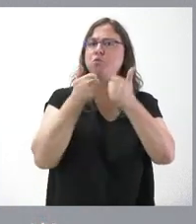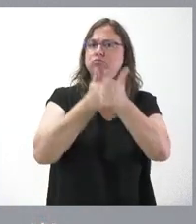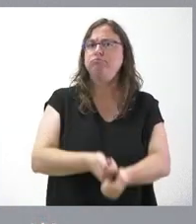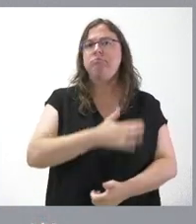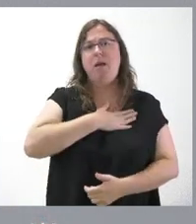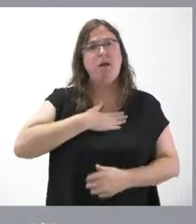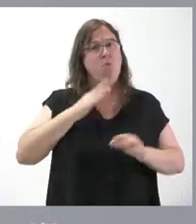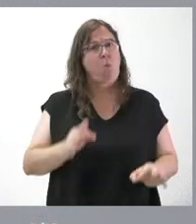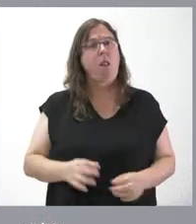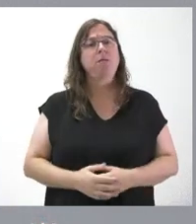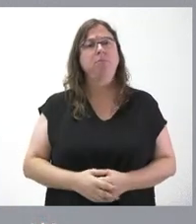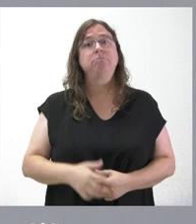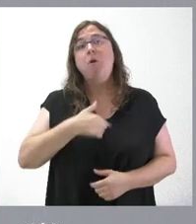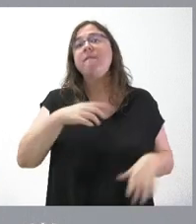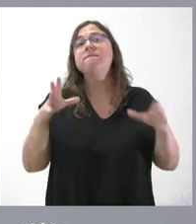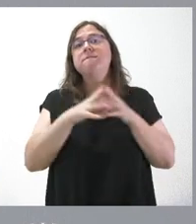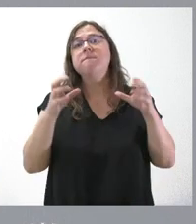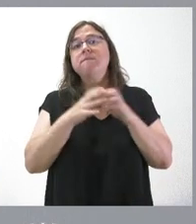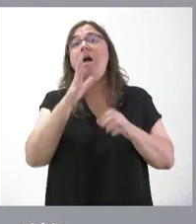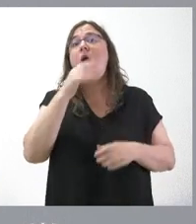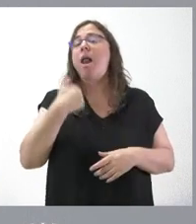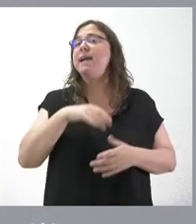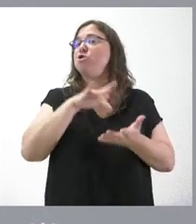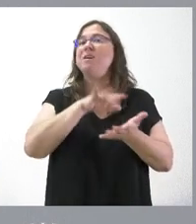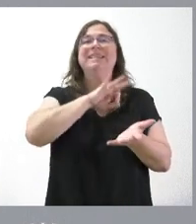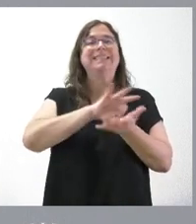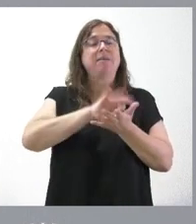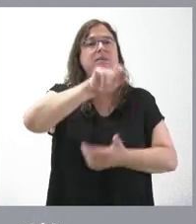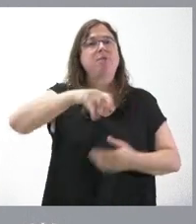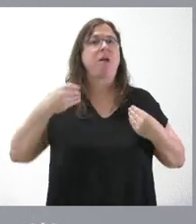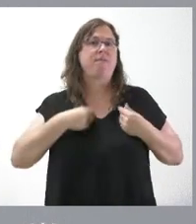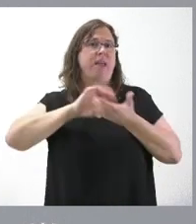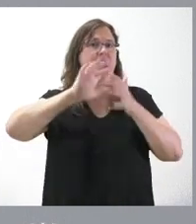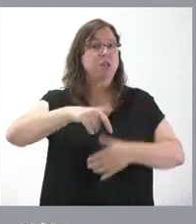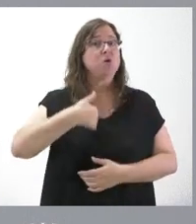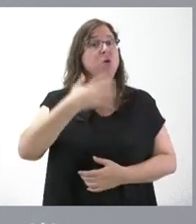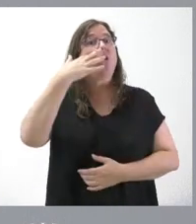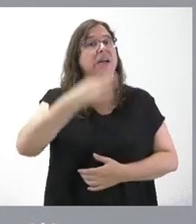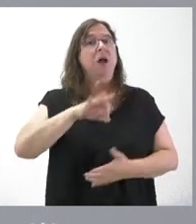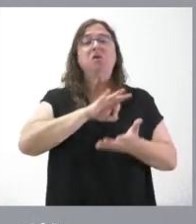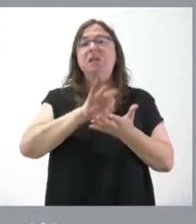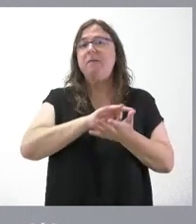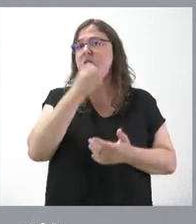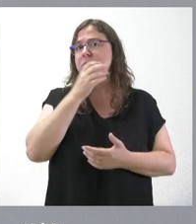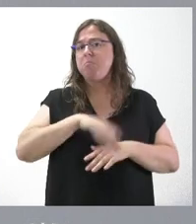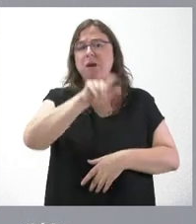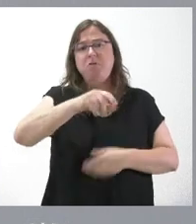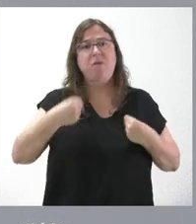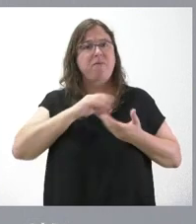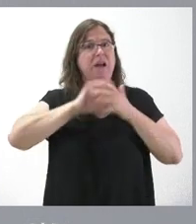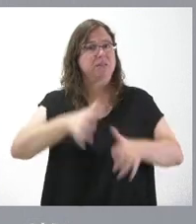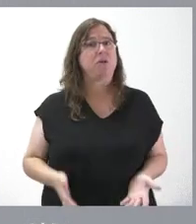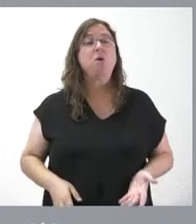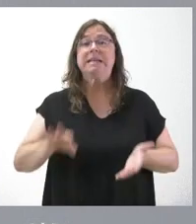nuestro deseo. Aquí estamos al servicio de la gente de Castilla y León y creo que estamos dando un buen servicio para los ciudadanos de Castilla y León. Un